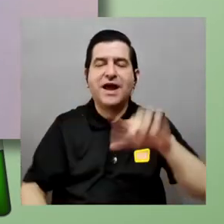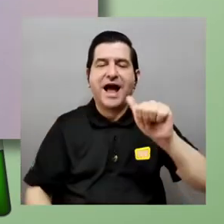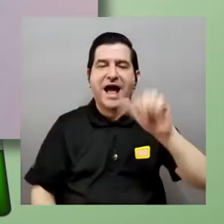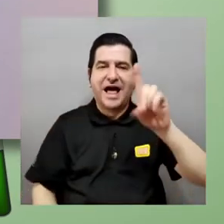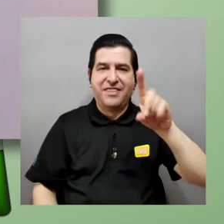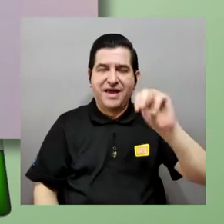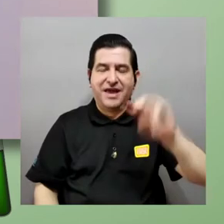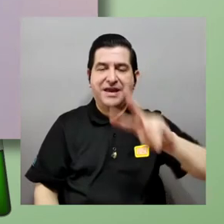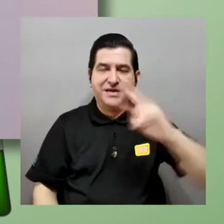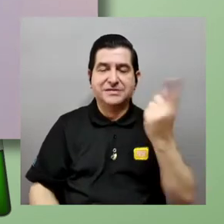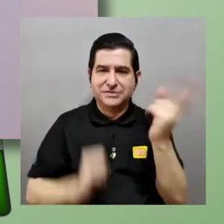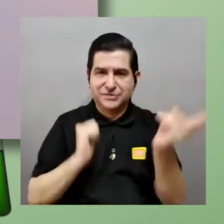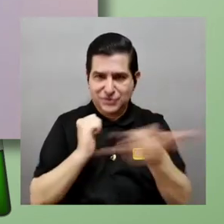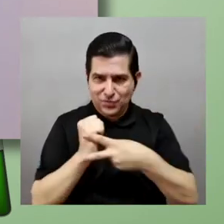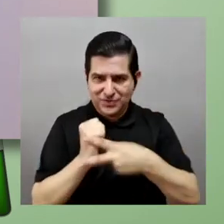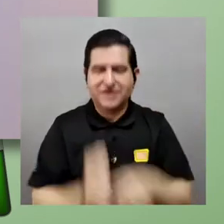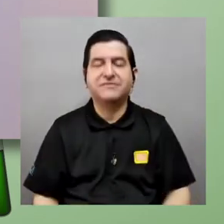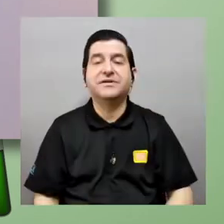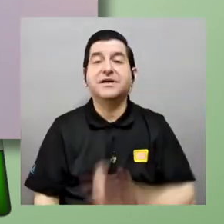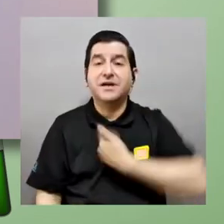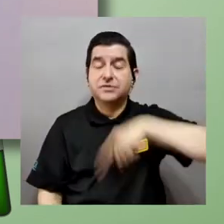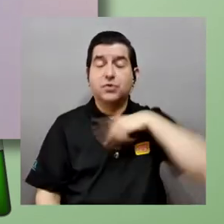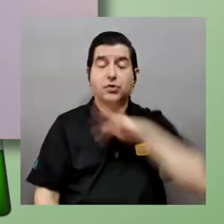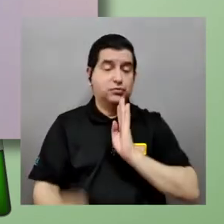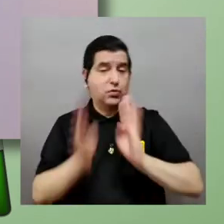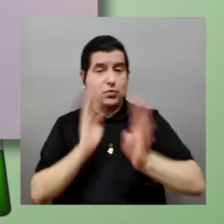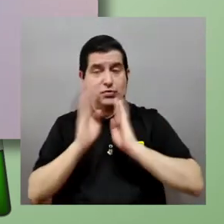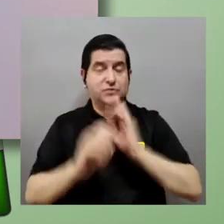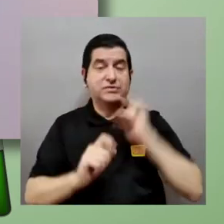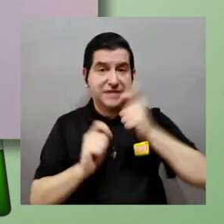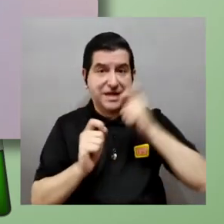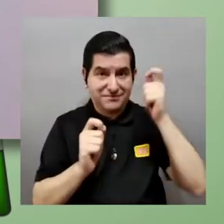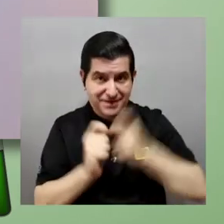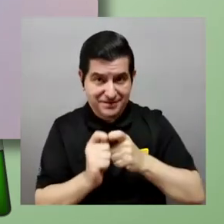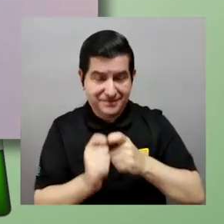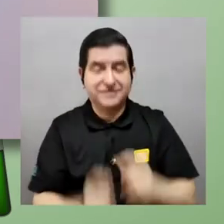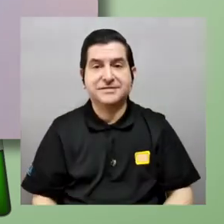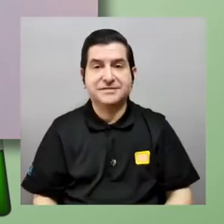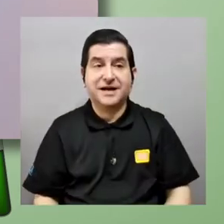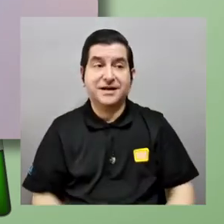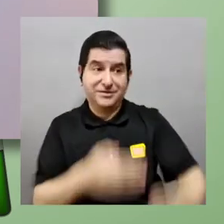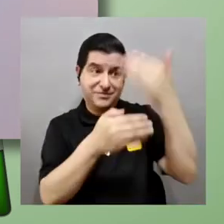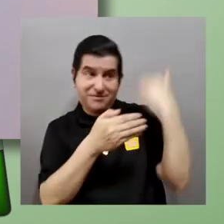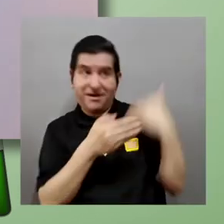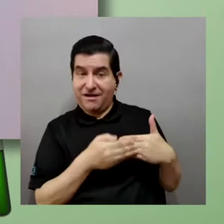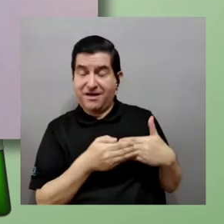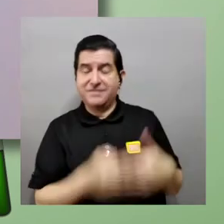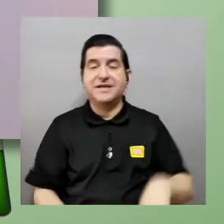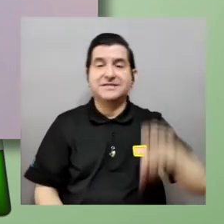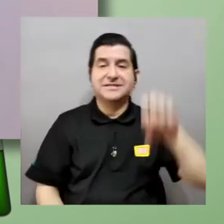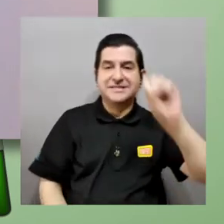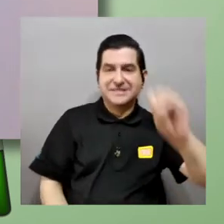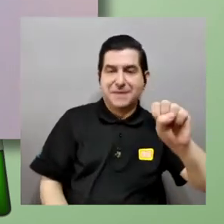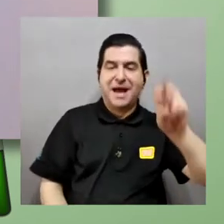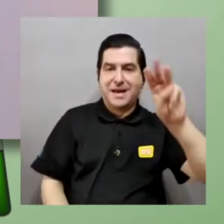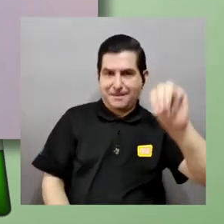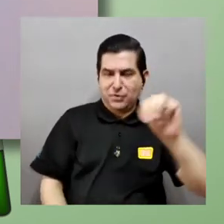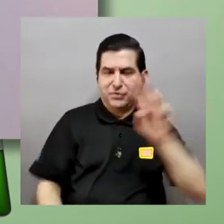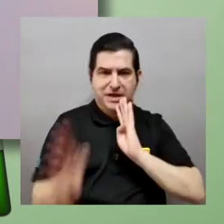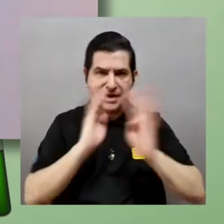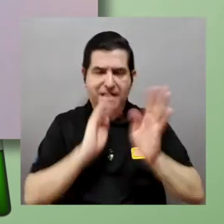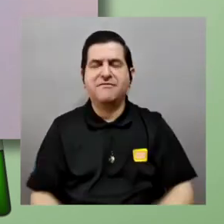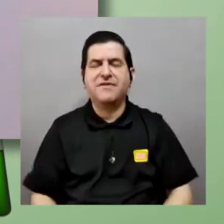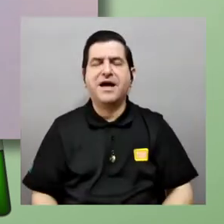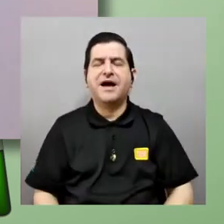ADN en su segunda edición estamos conversando justamente venimos de escuchar a Samaria